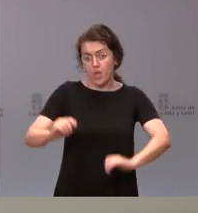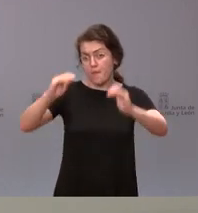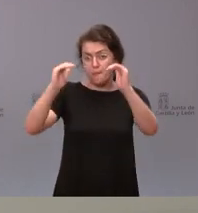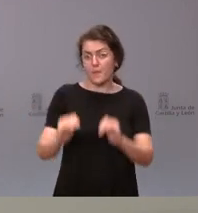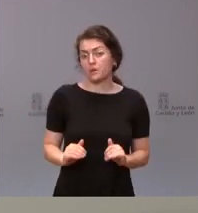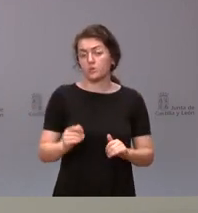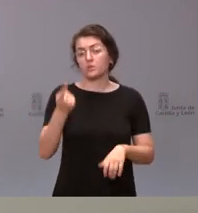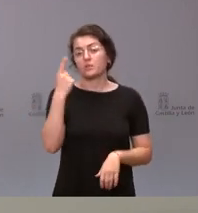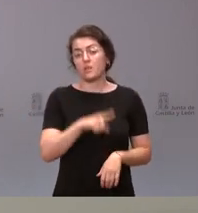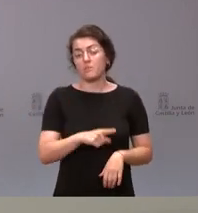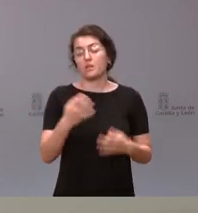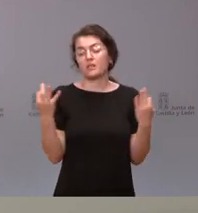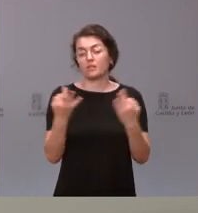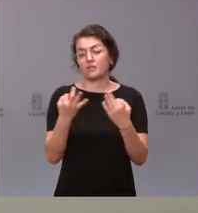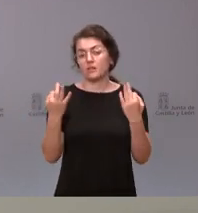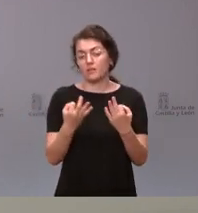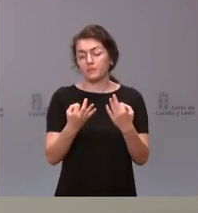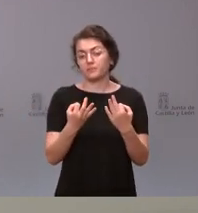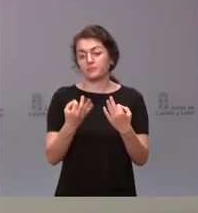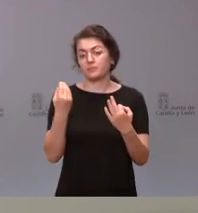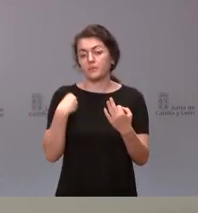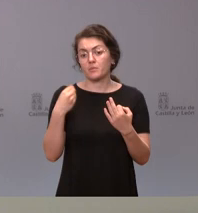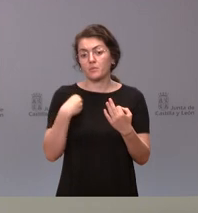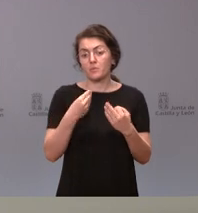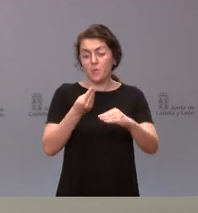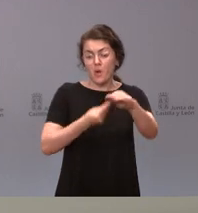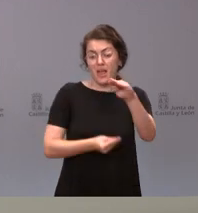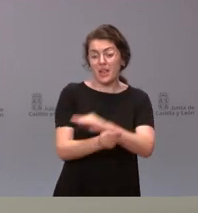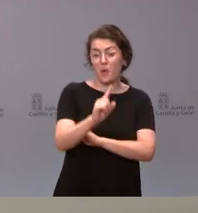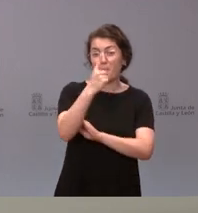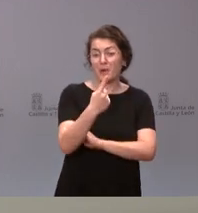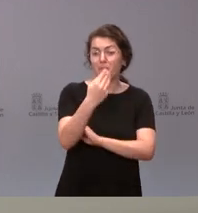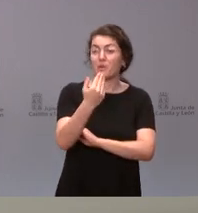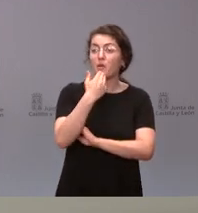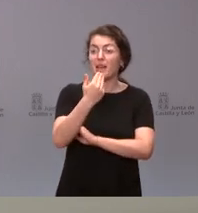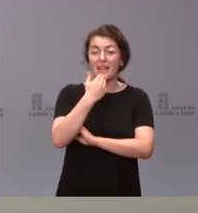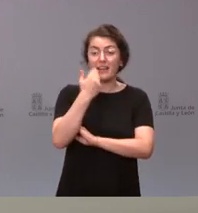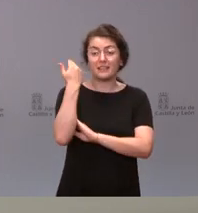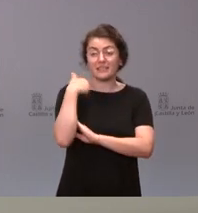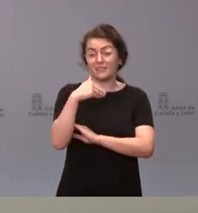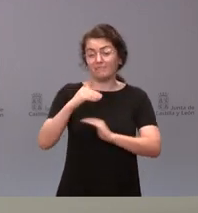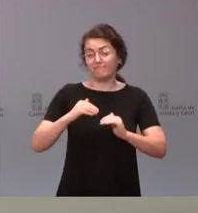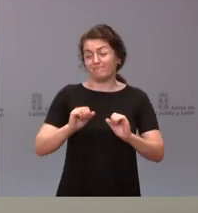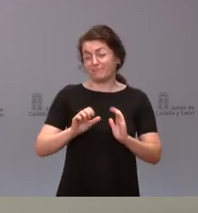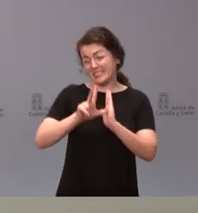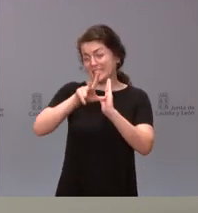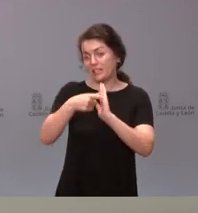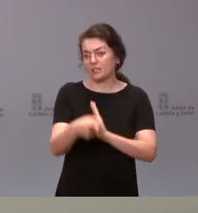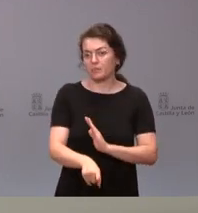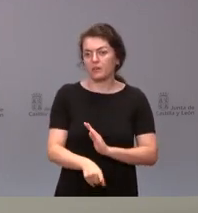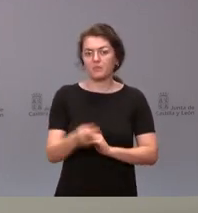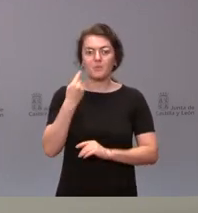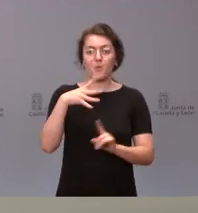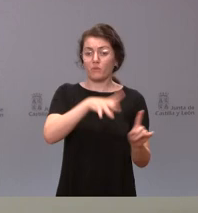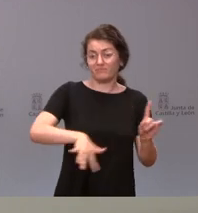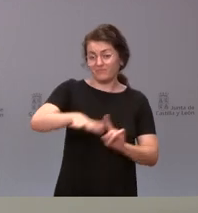hecho del retraso en tener el primer hijo en términos de edad. Son elementos muy propios de nuestro contexto y de nuestro entorno que